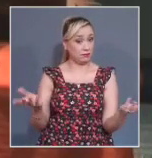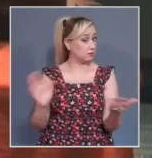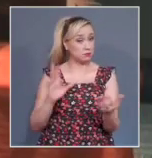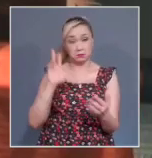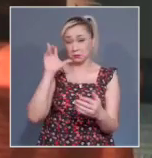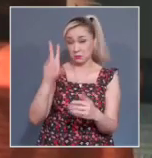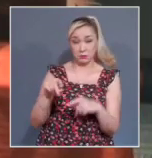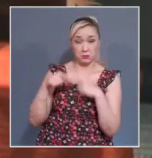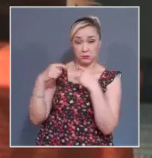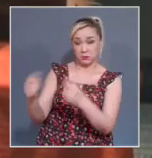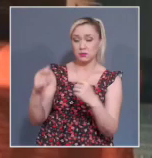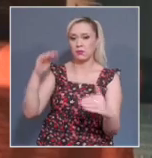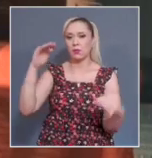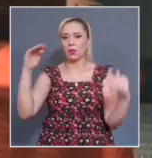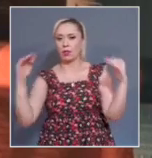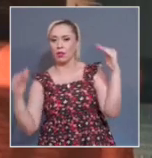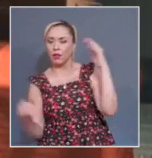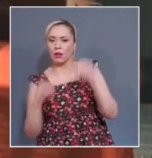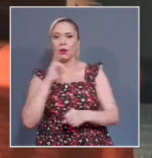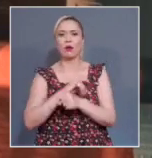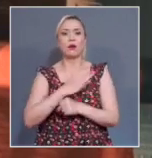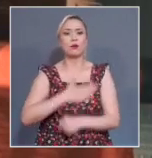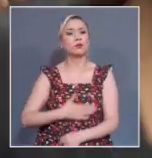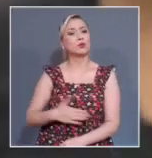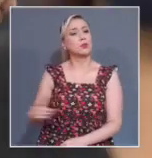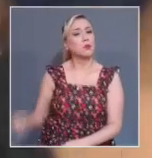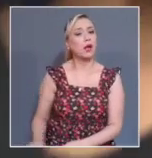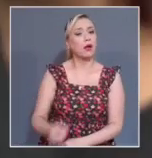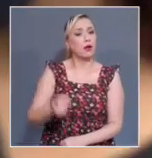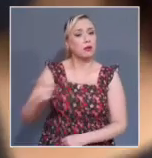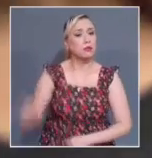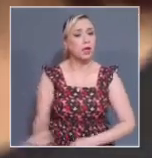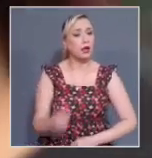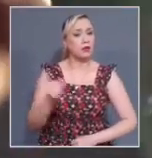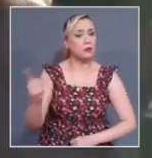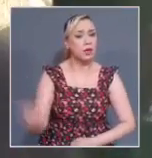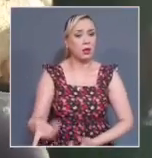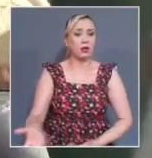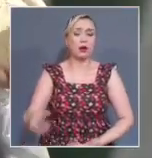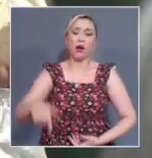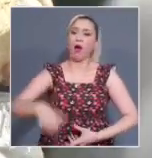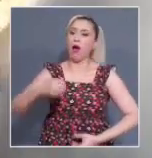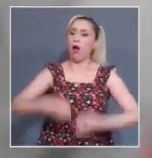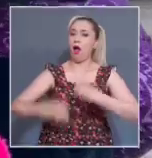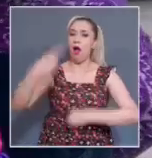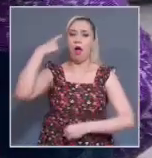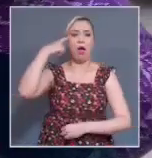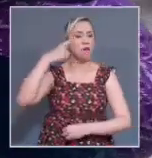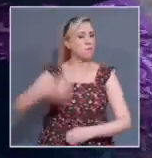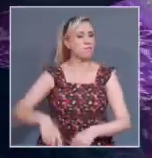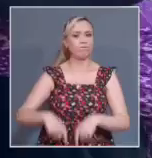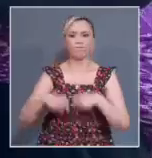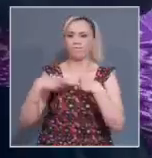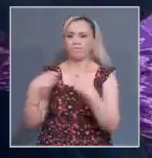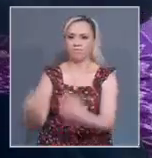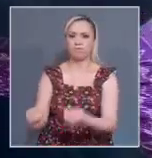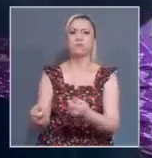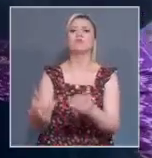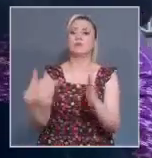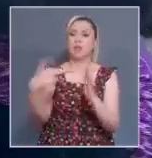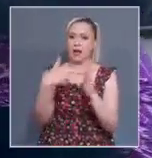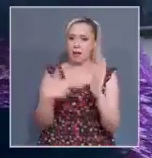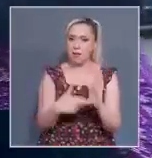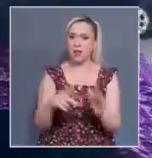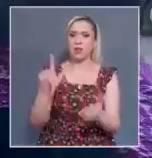las injusticias se perpetúan. Por ello, el Tribunal ha impulsado acciones afirmativas para lograr la representación político-electoral en